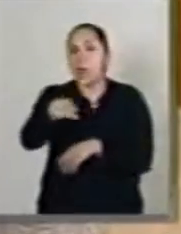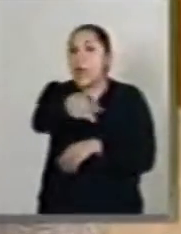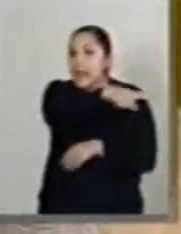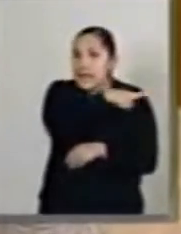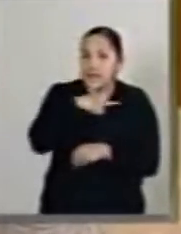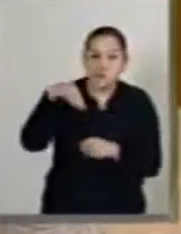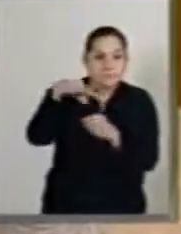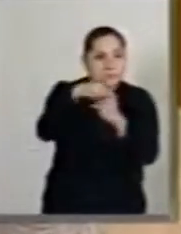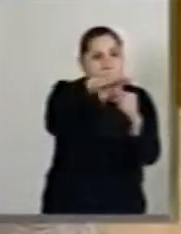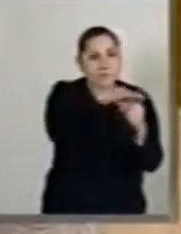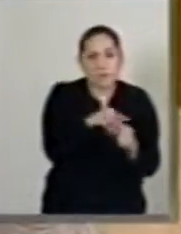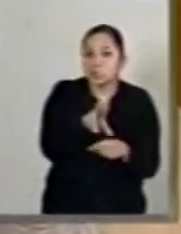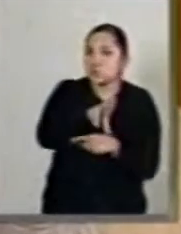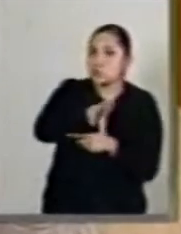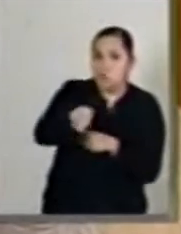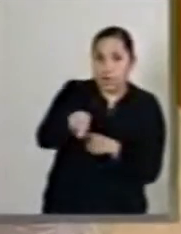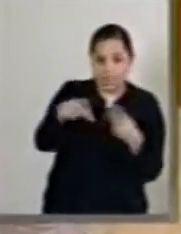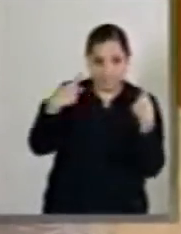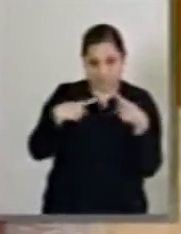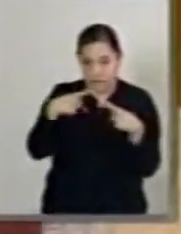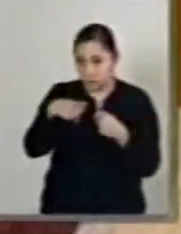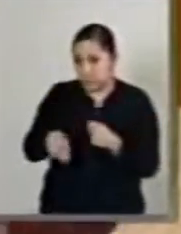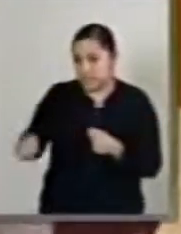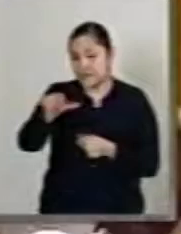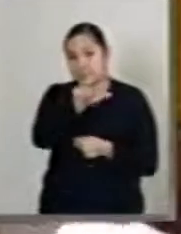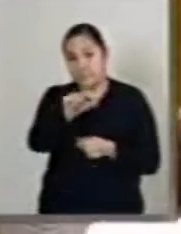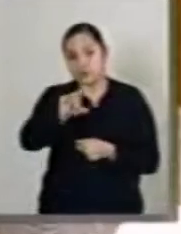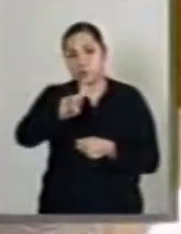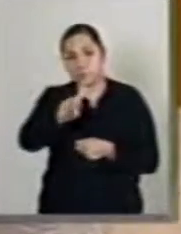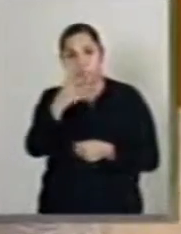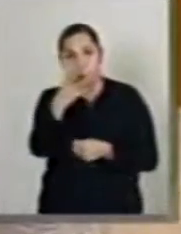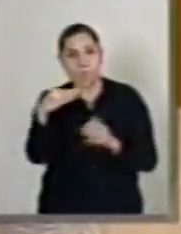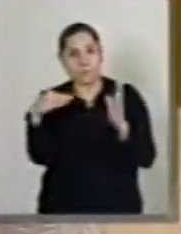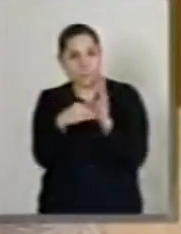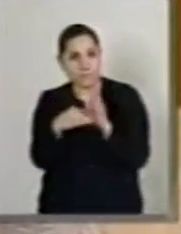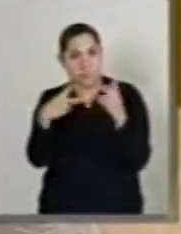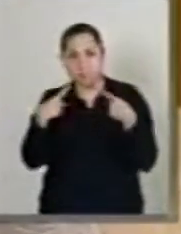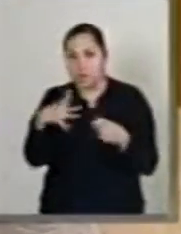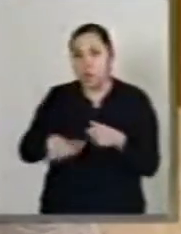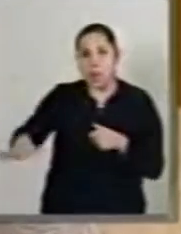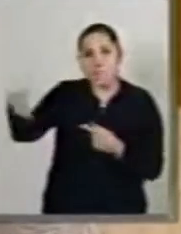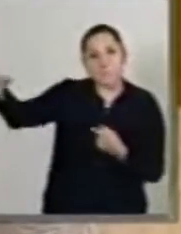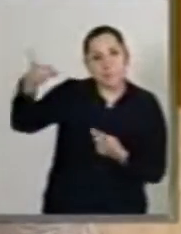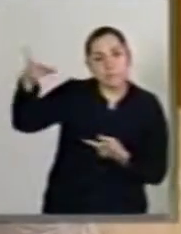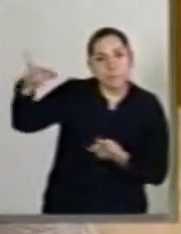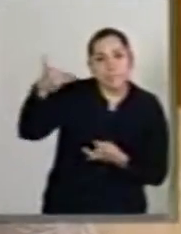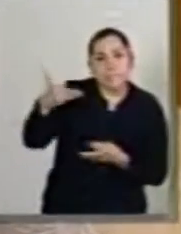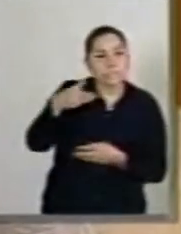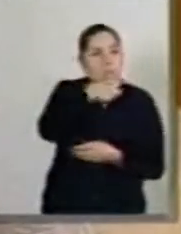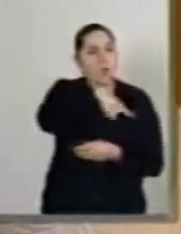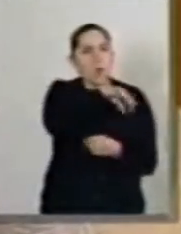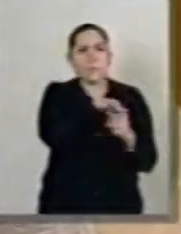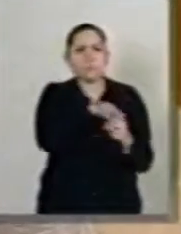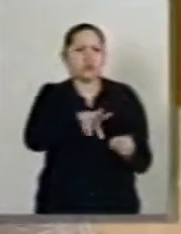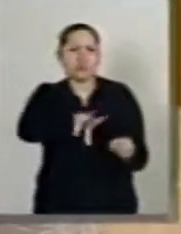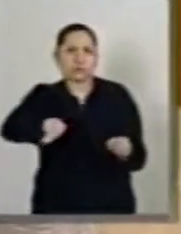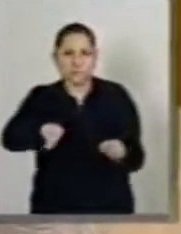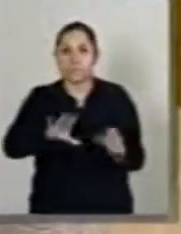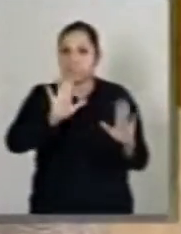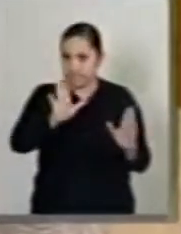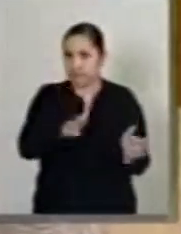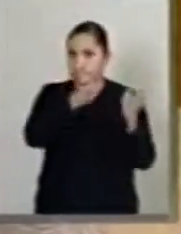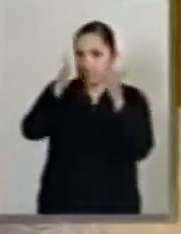contra de lo que les pidieron los 634 mil ciudadanos. Y el presidente, teniendo la enorme oportunidad de vetar